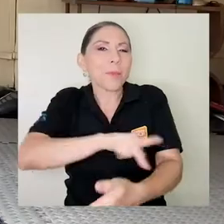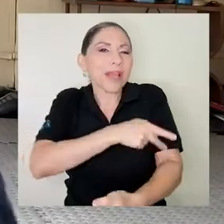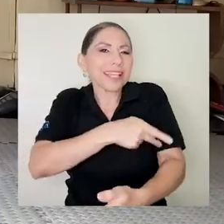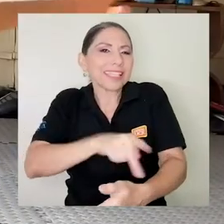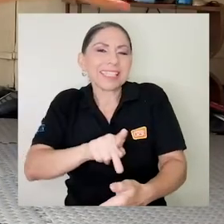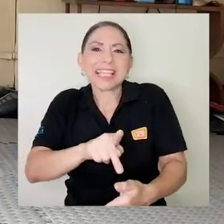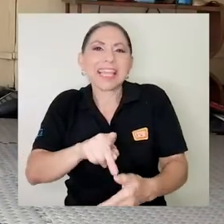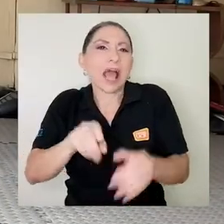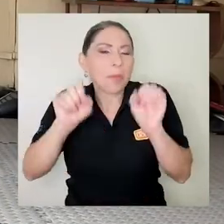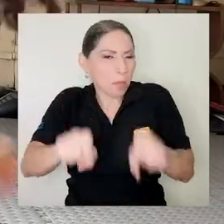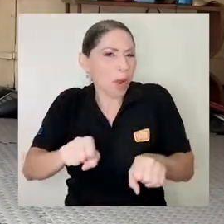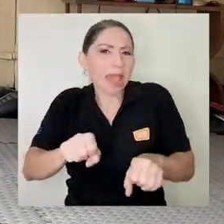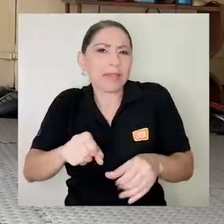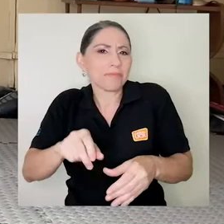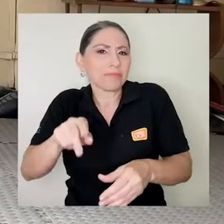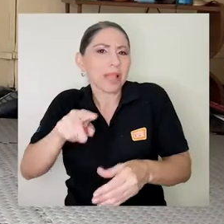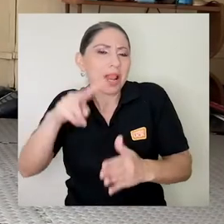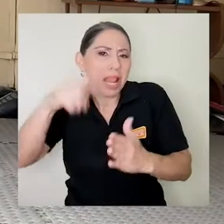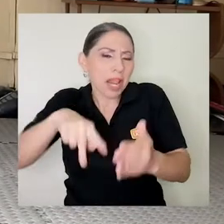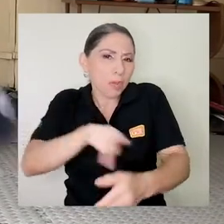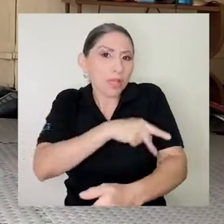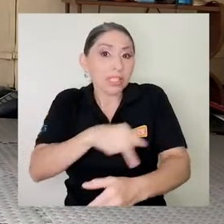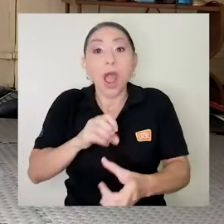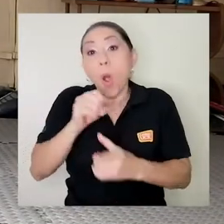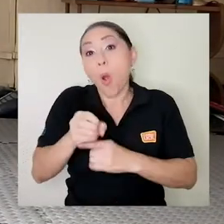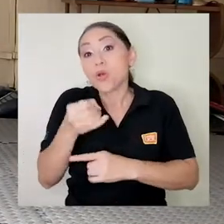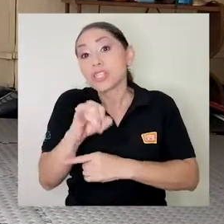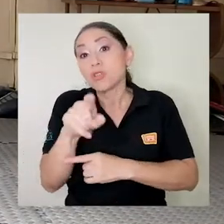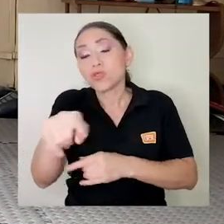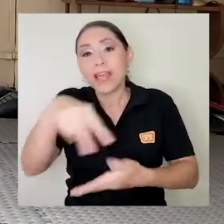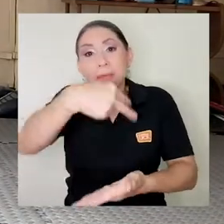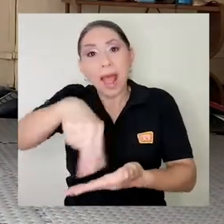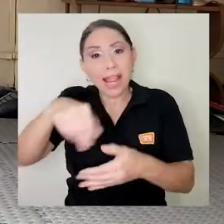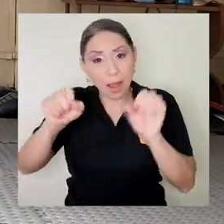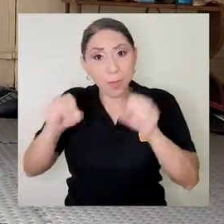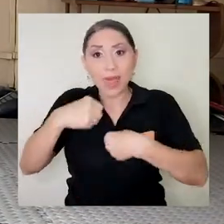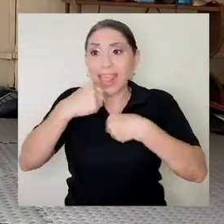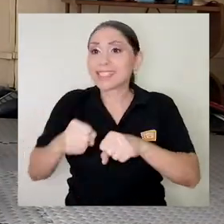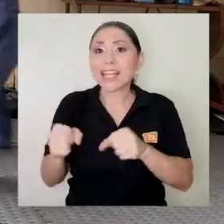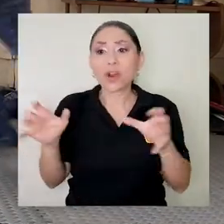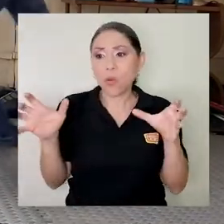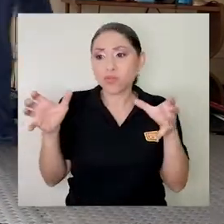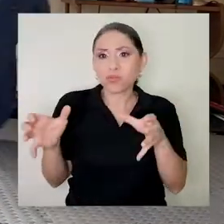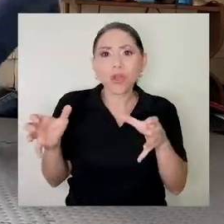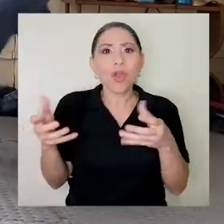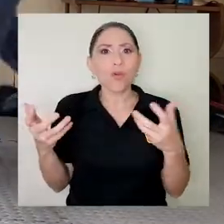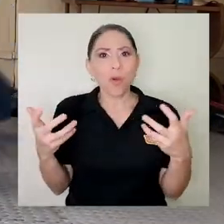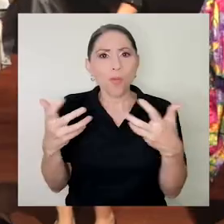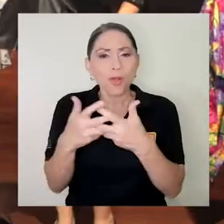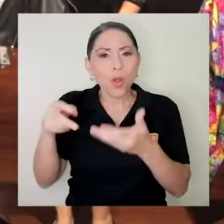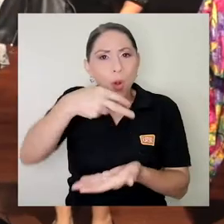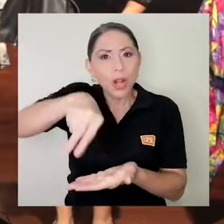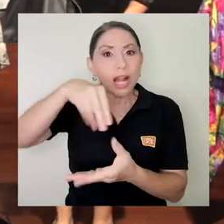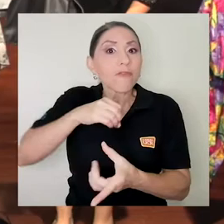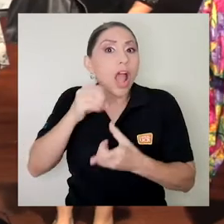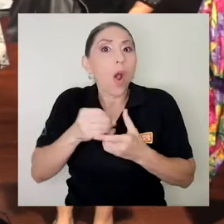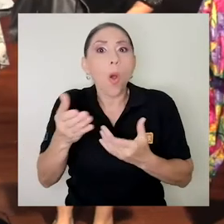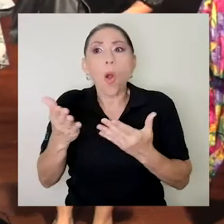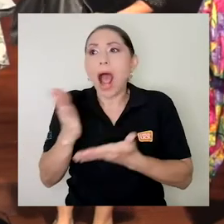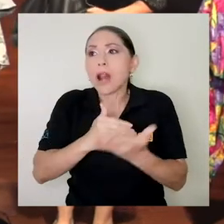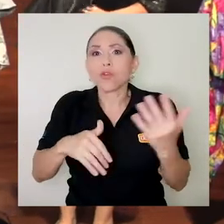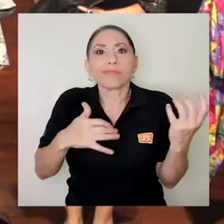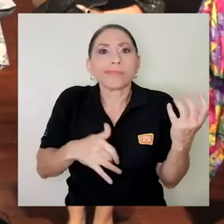o también si bailan, también pueden hacer una coreografía o si tocan algún instrumento también. La prueba es